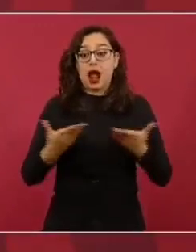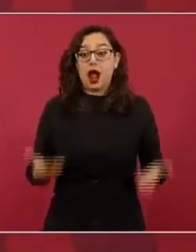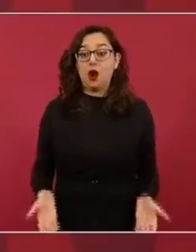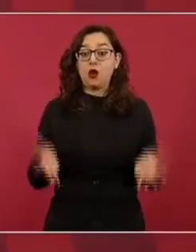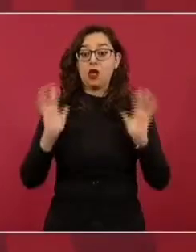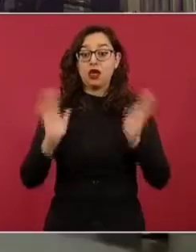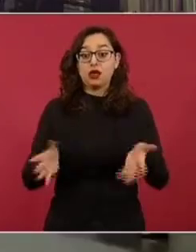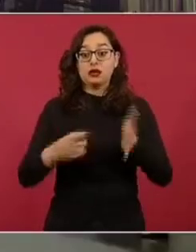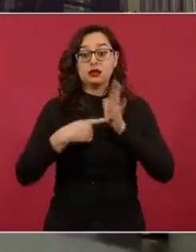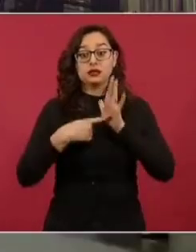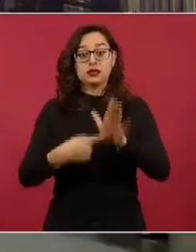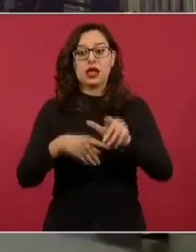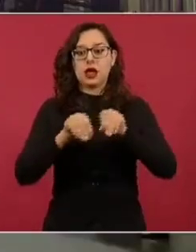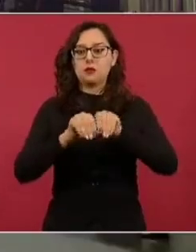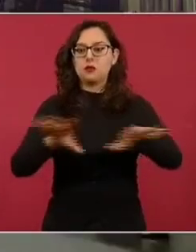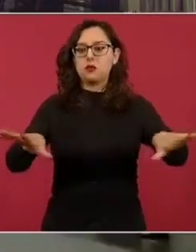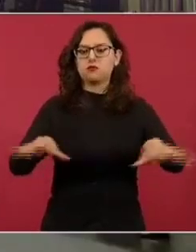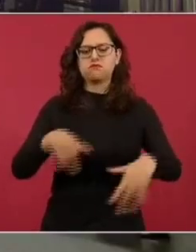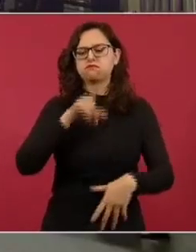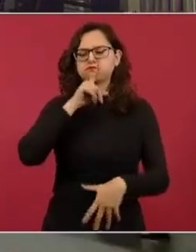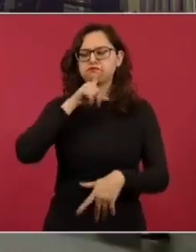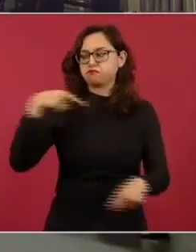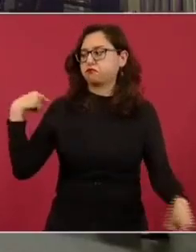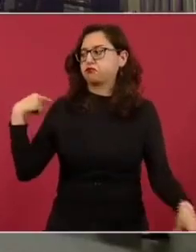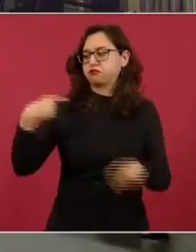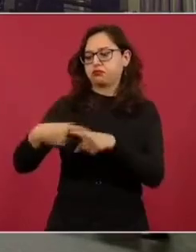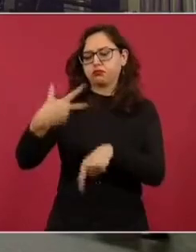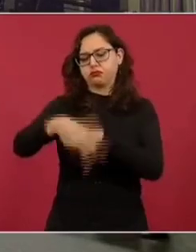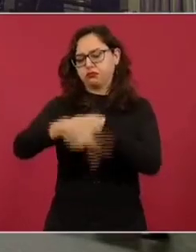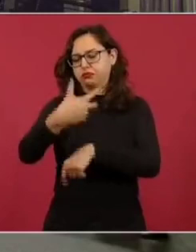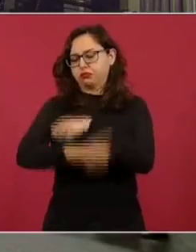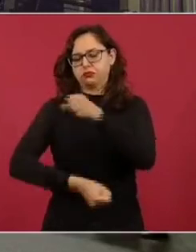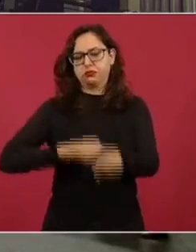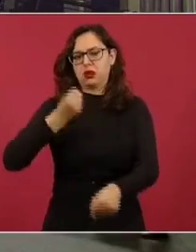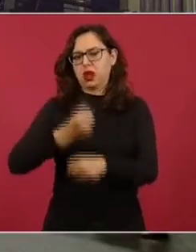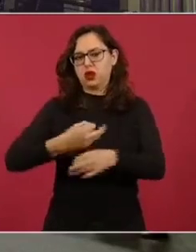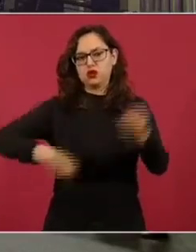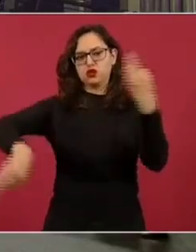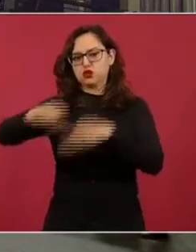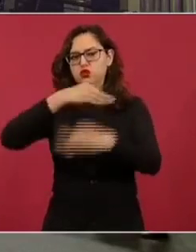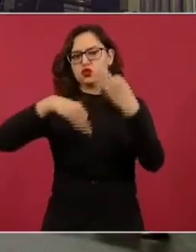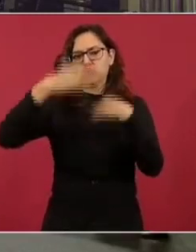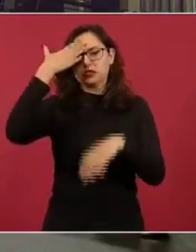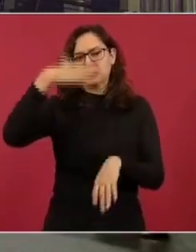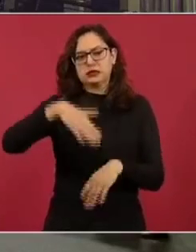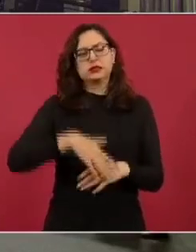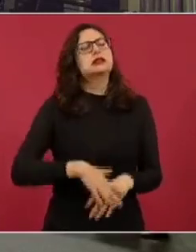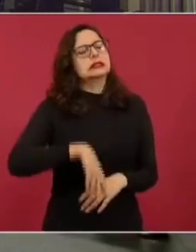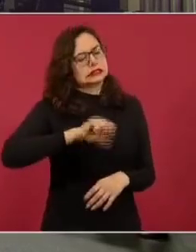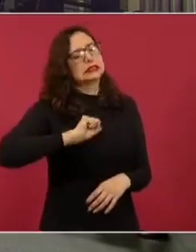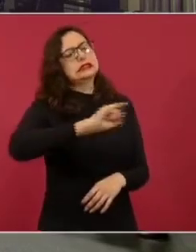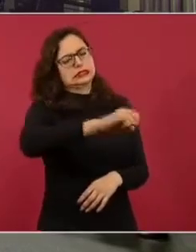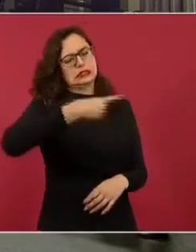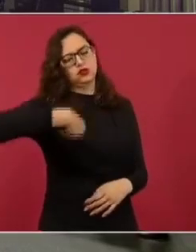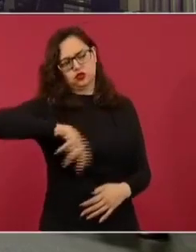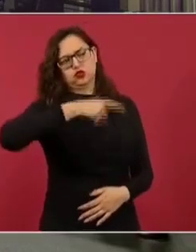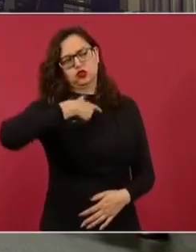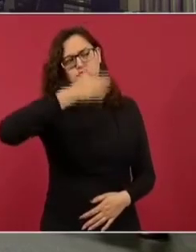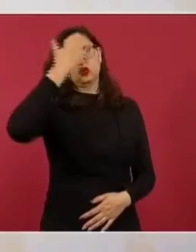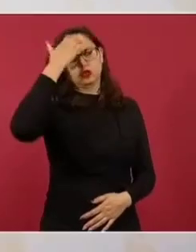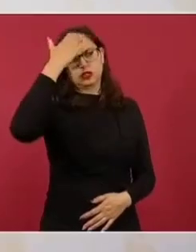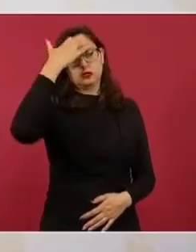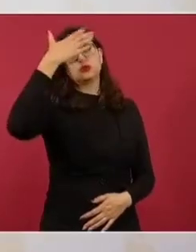Es que en Sonora todos sabemos que hubo complicidades y que hubo ocultamiento y que hubo ganas de que no hubiera justicia. Ojalá y